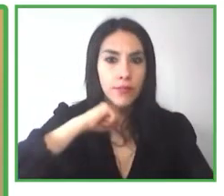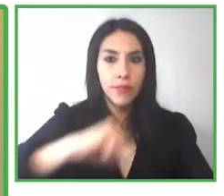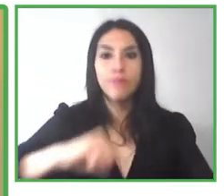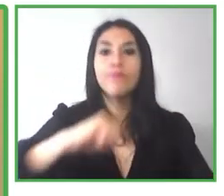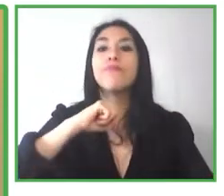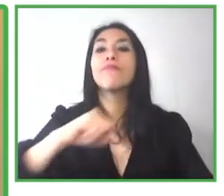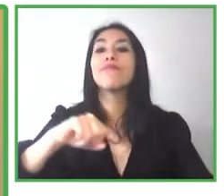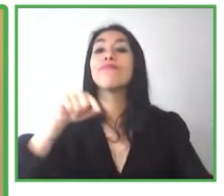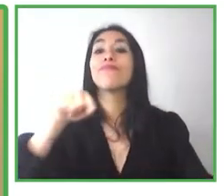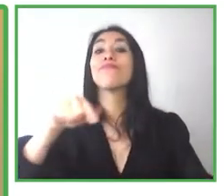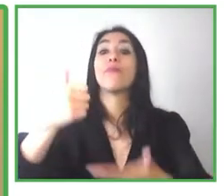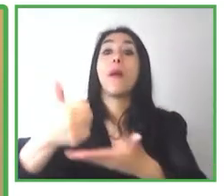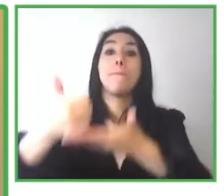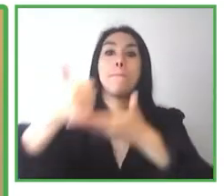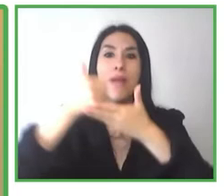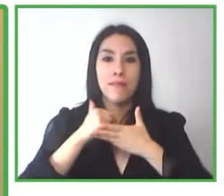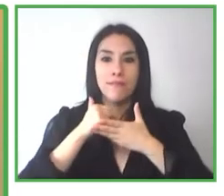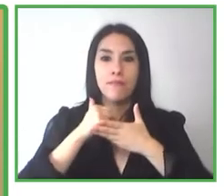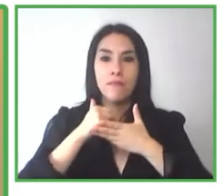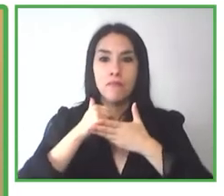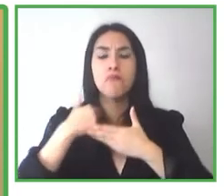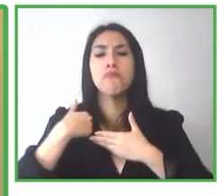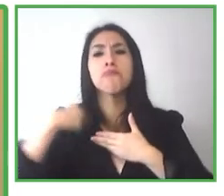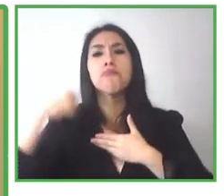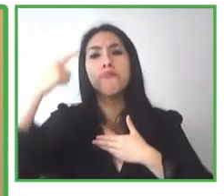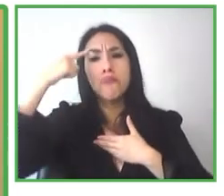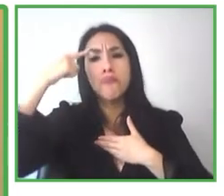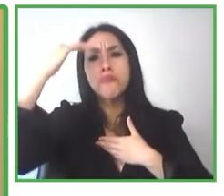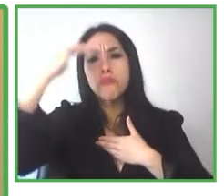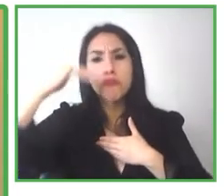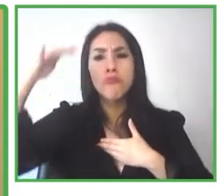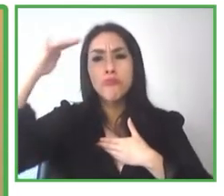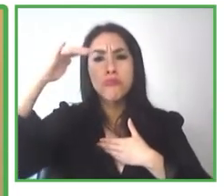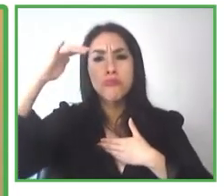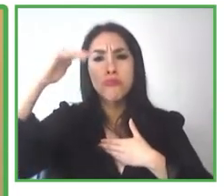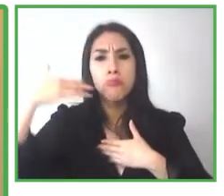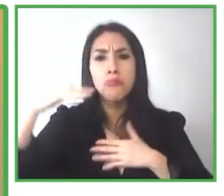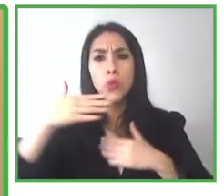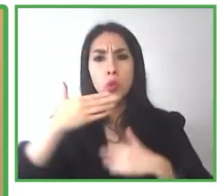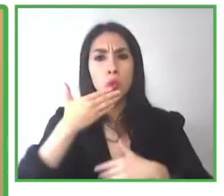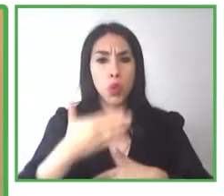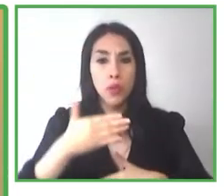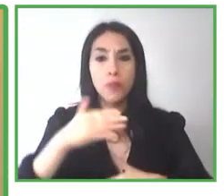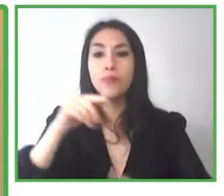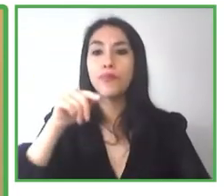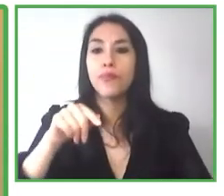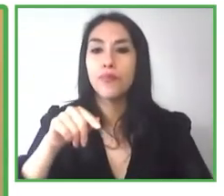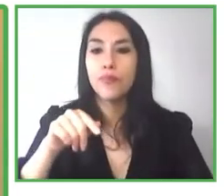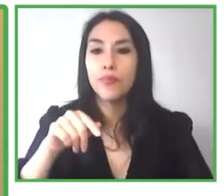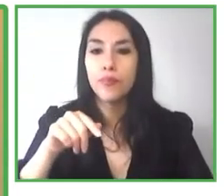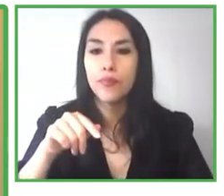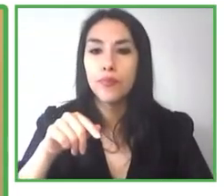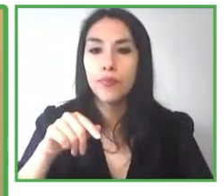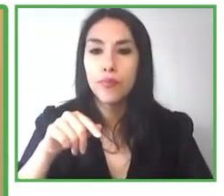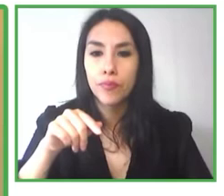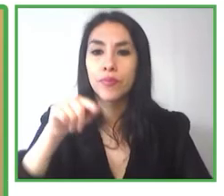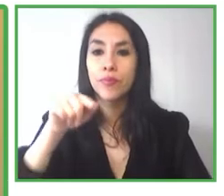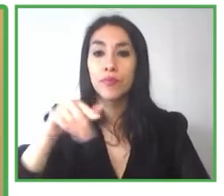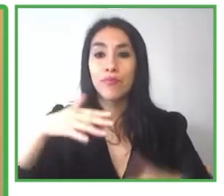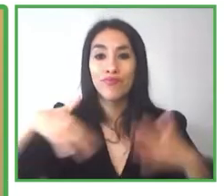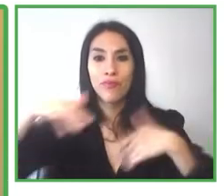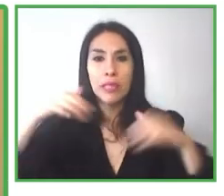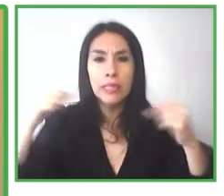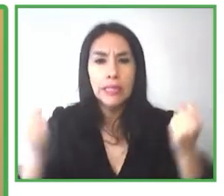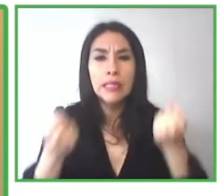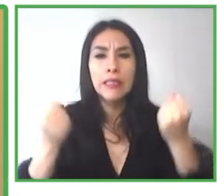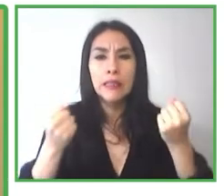y esto es lo que me envió a este viaje para ver cómo este tipo de inteligencia puede impactar la vida de las personas a hacer más